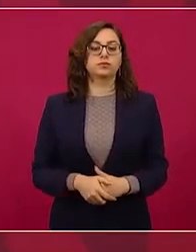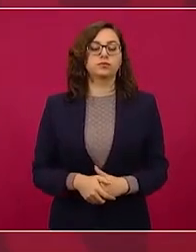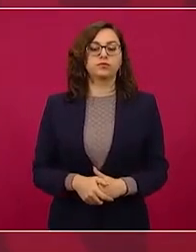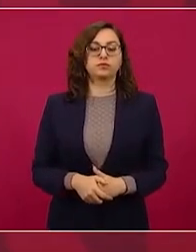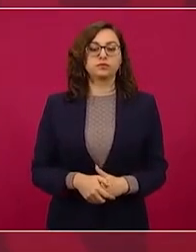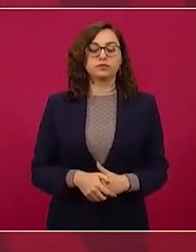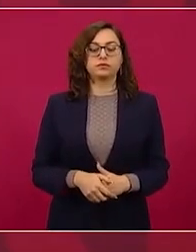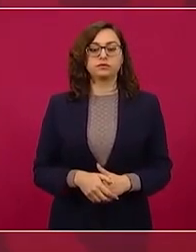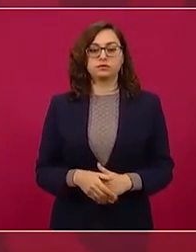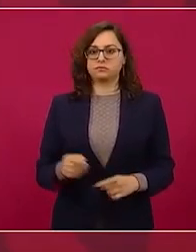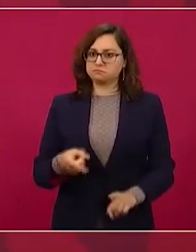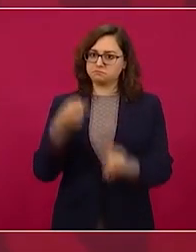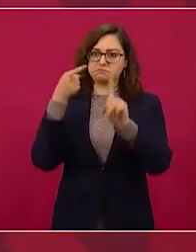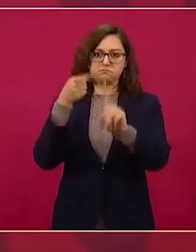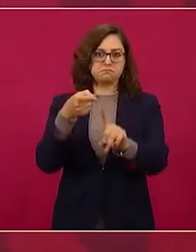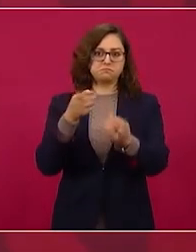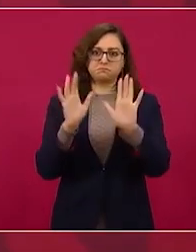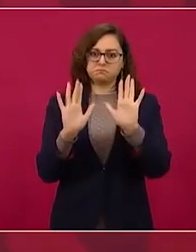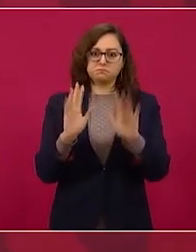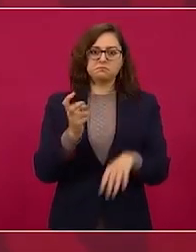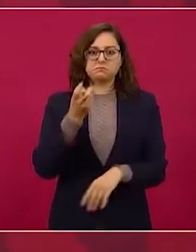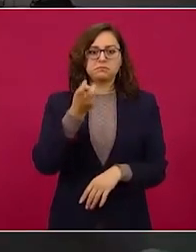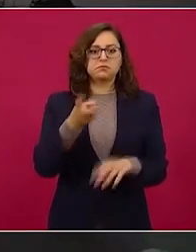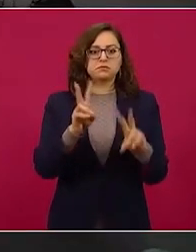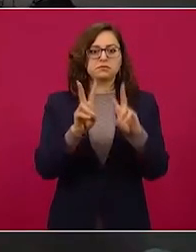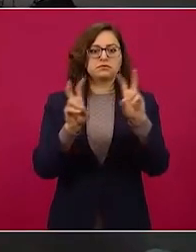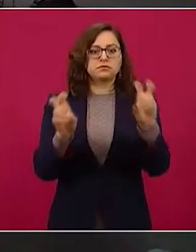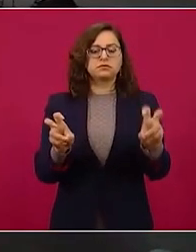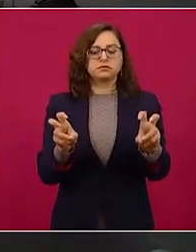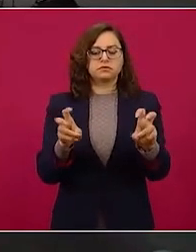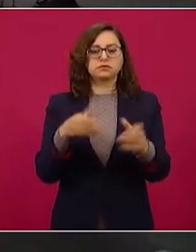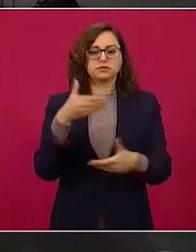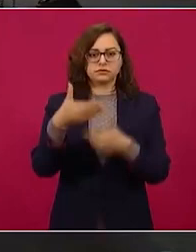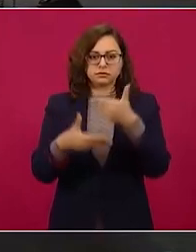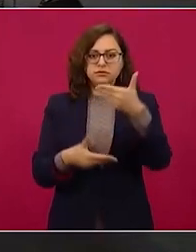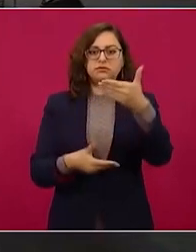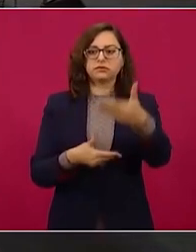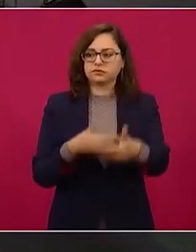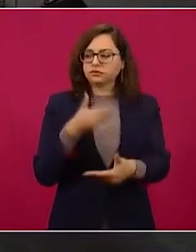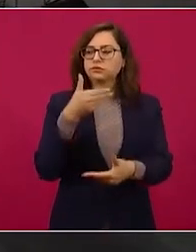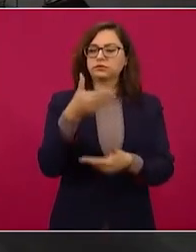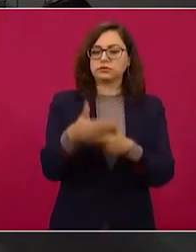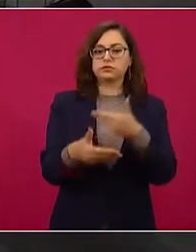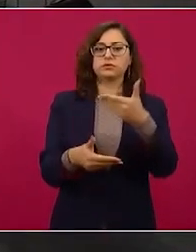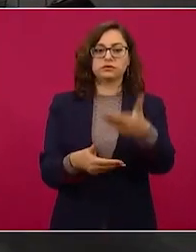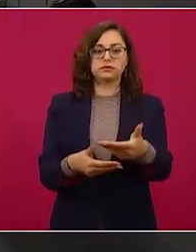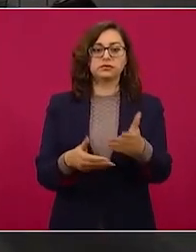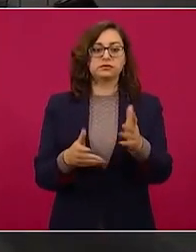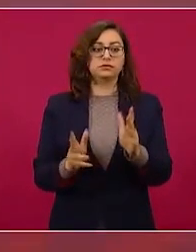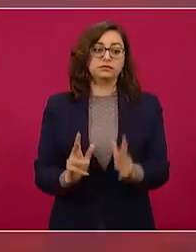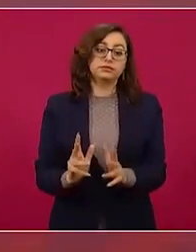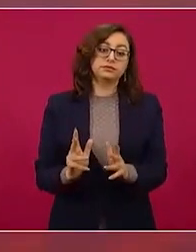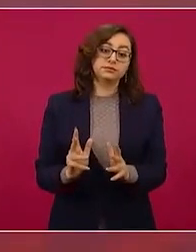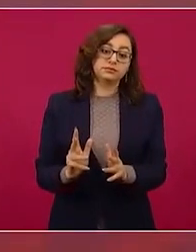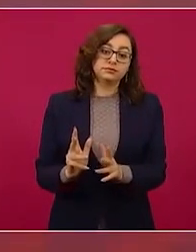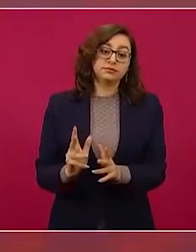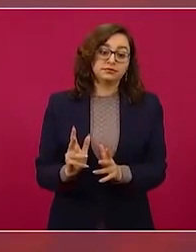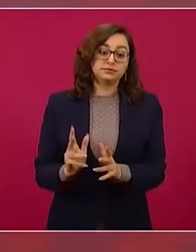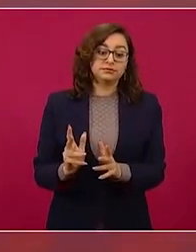Y sobre eso se está recuperando, aunque no le guste